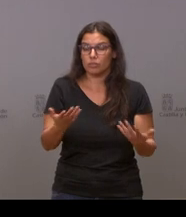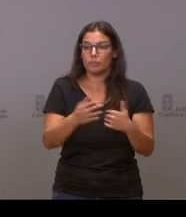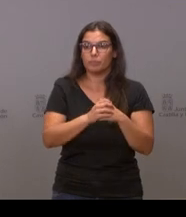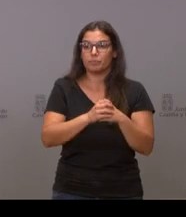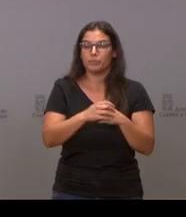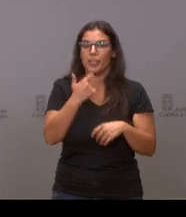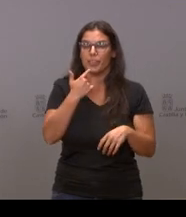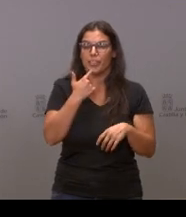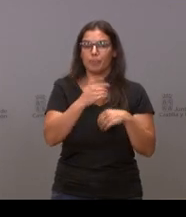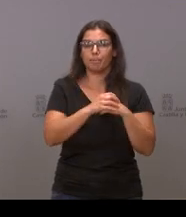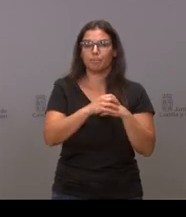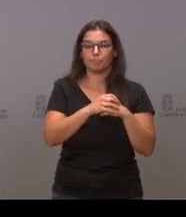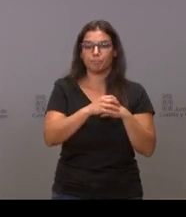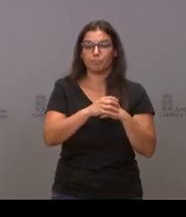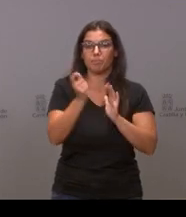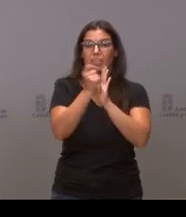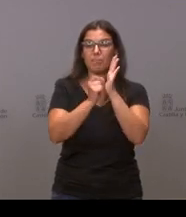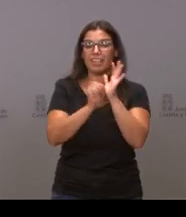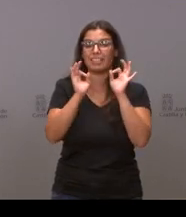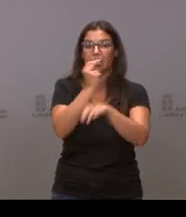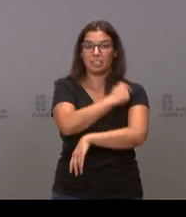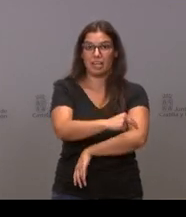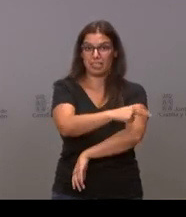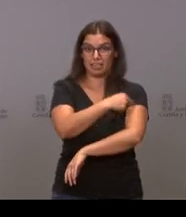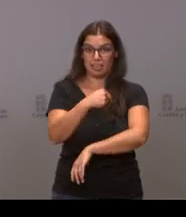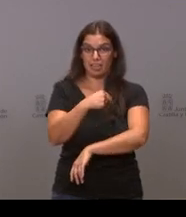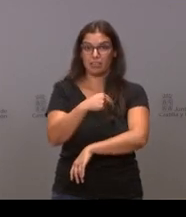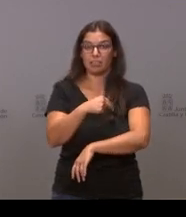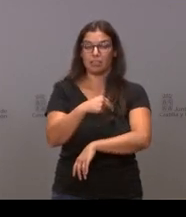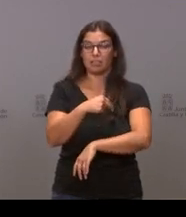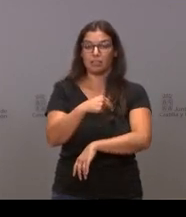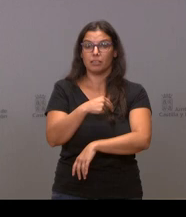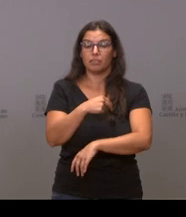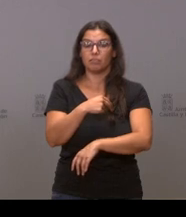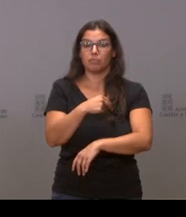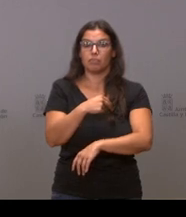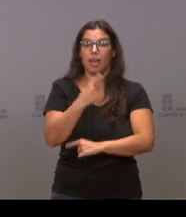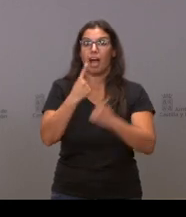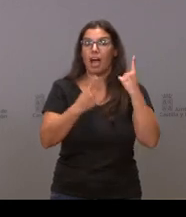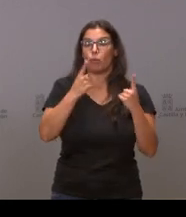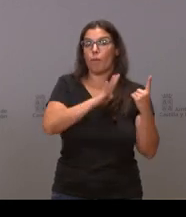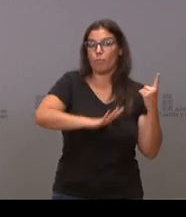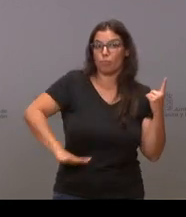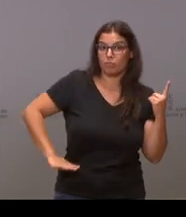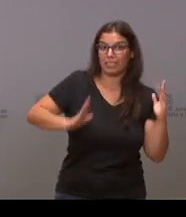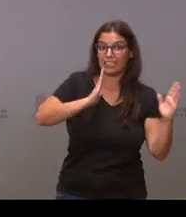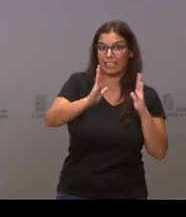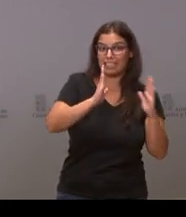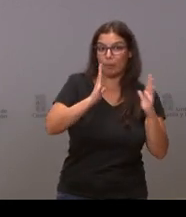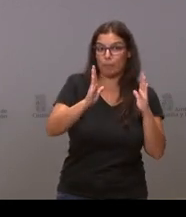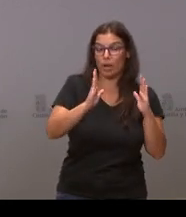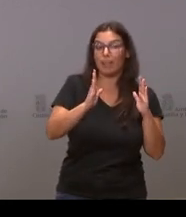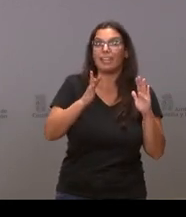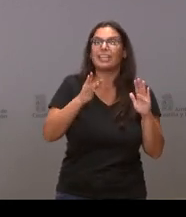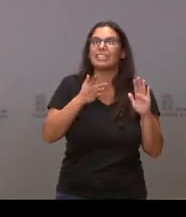textualmente que las medidas sanitarias iban a ser algunas temporales. No sé si se refiere a esa temporalidad.